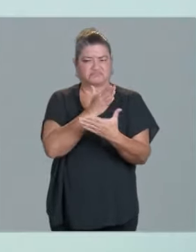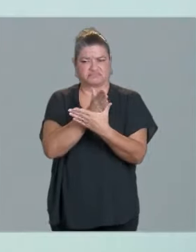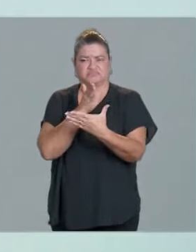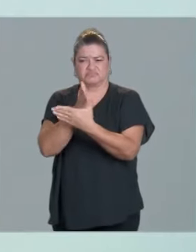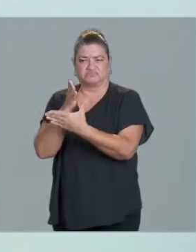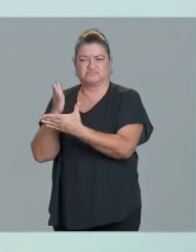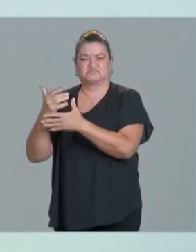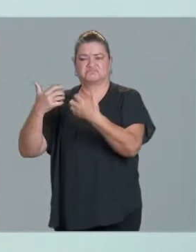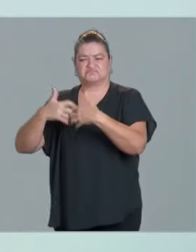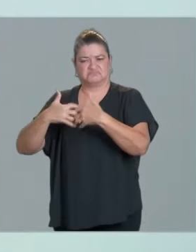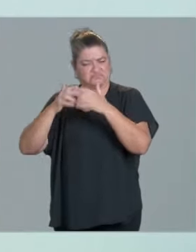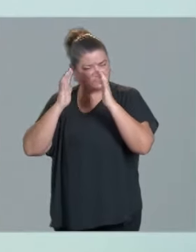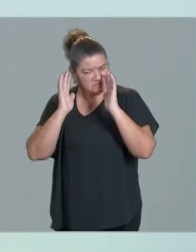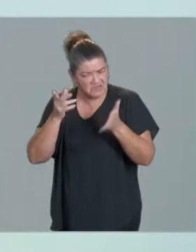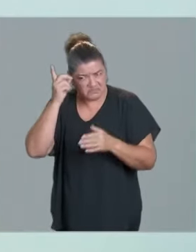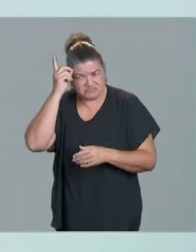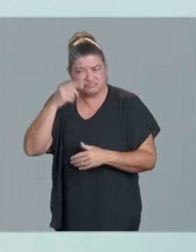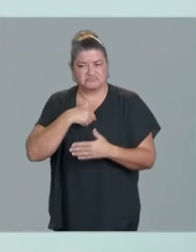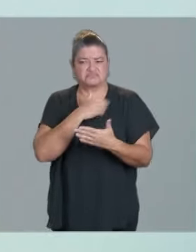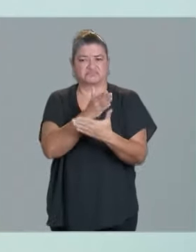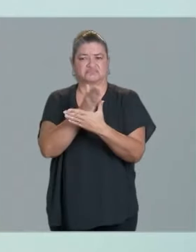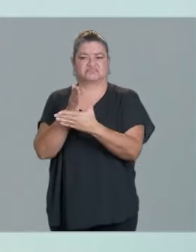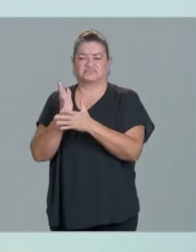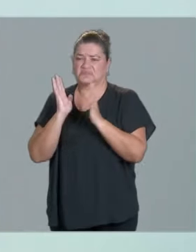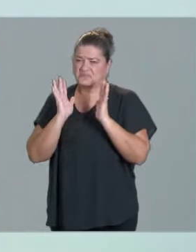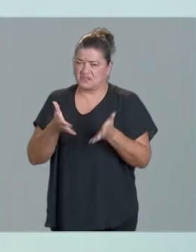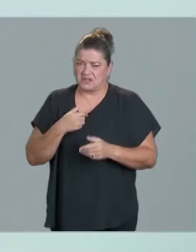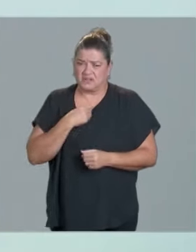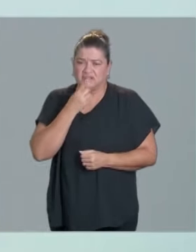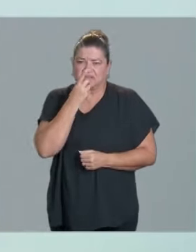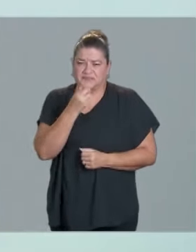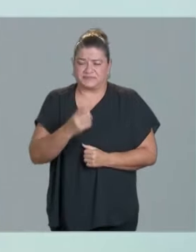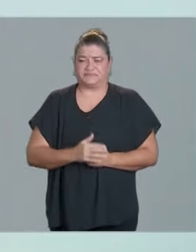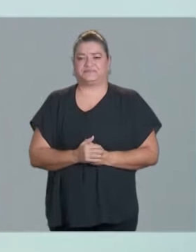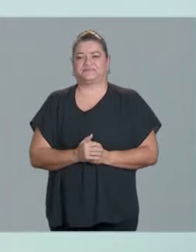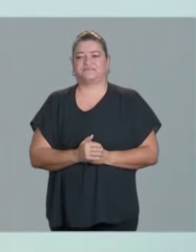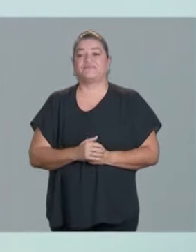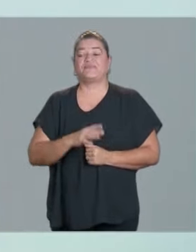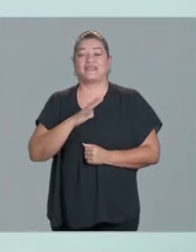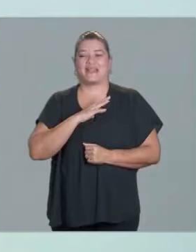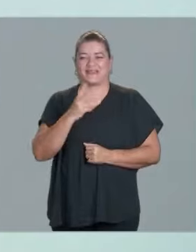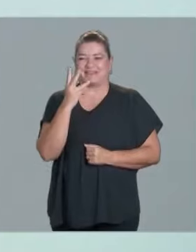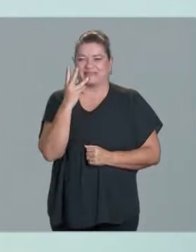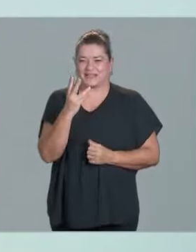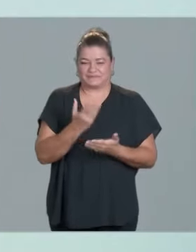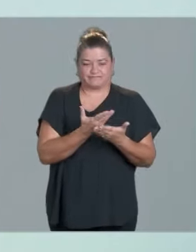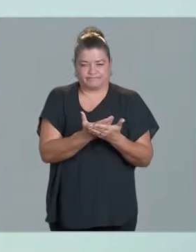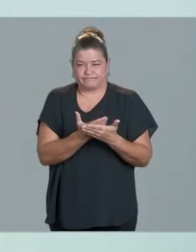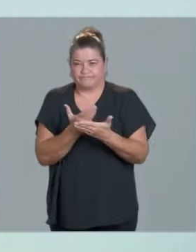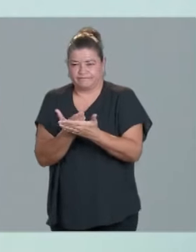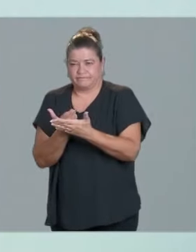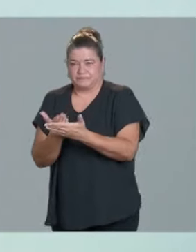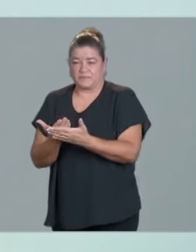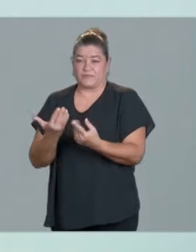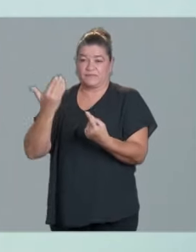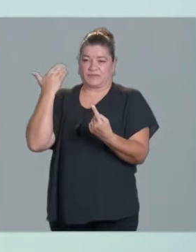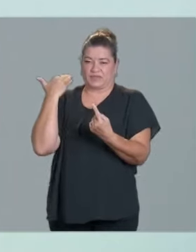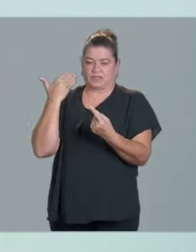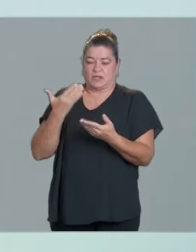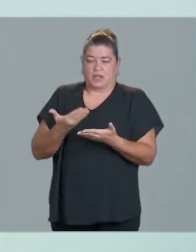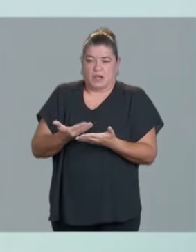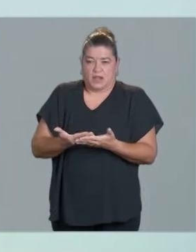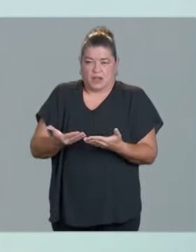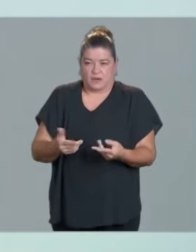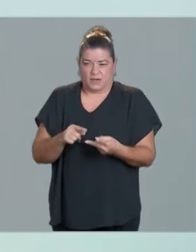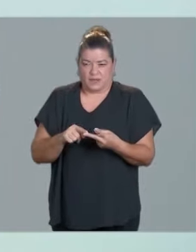dependiendo de enfrente de quién estoy, pero miren, no hay dos visiones, hay tres visiones, el pasado, el presente que no da los resultados que prometió.